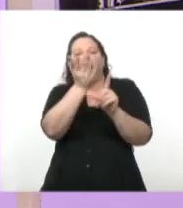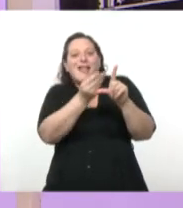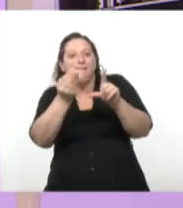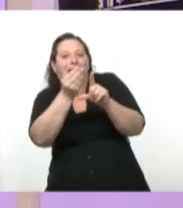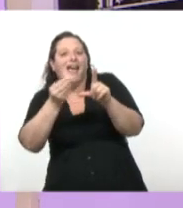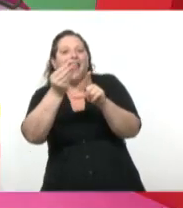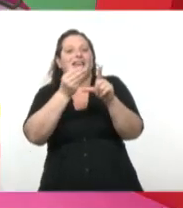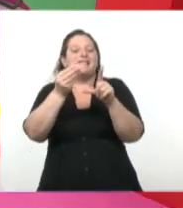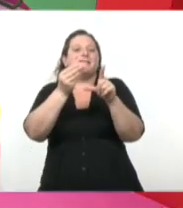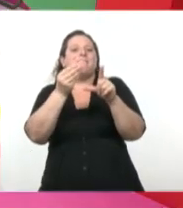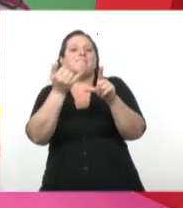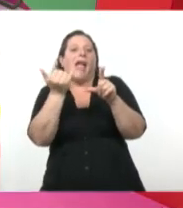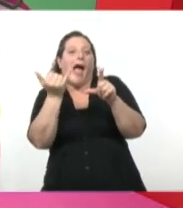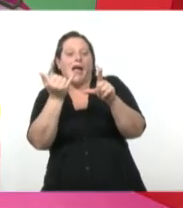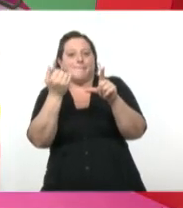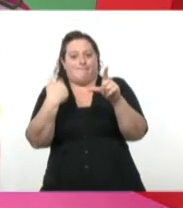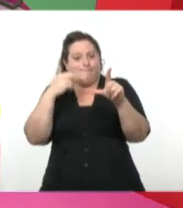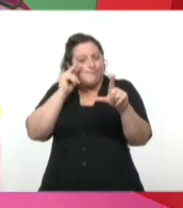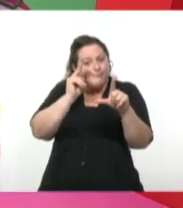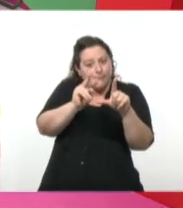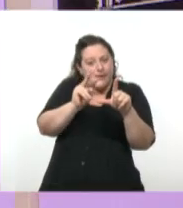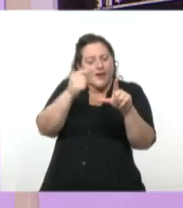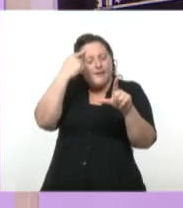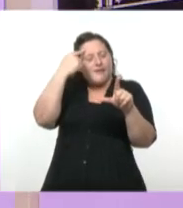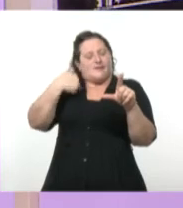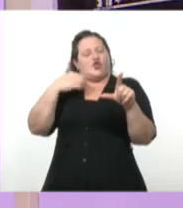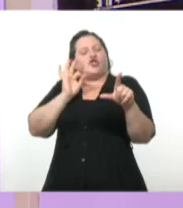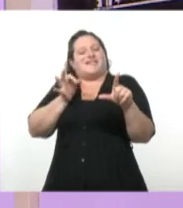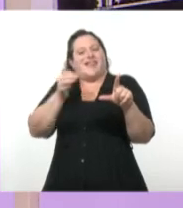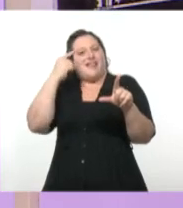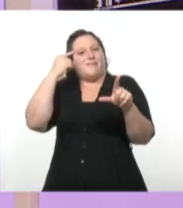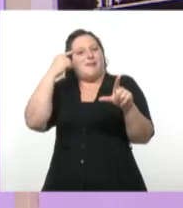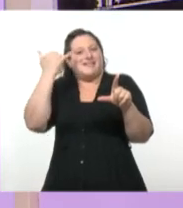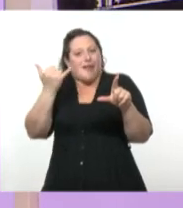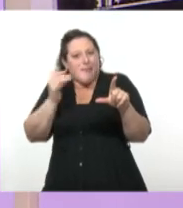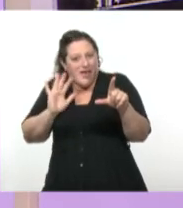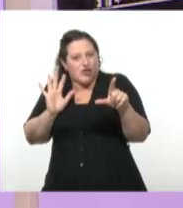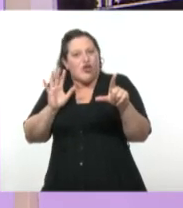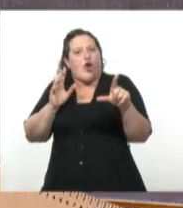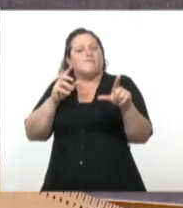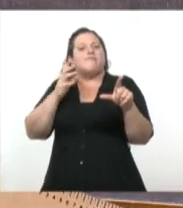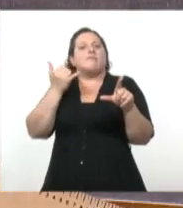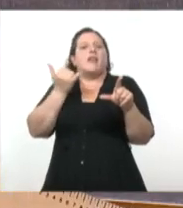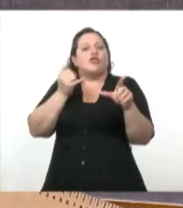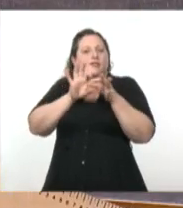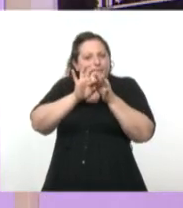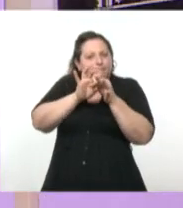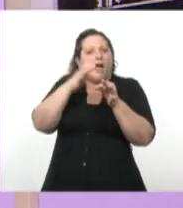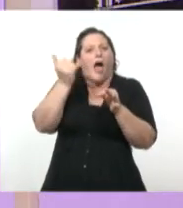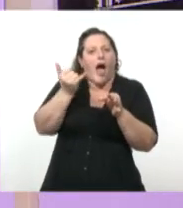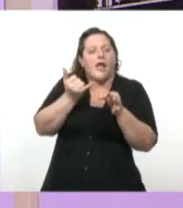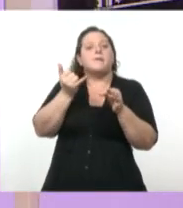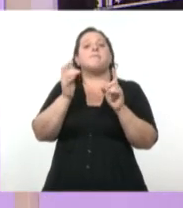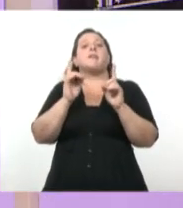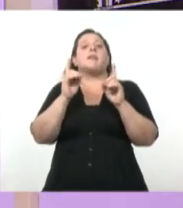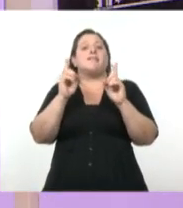donde relacionamos lo que vemos con lo que sabemos, lo que pensamos. Lo que pensamos no racionalmente sobre lo que vemos, sino también lo